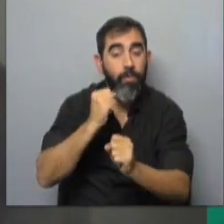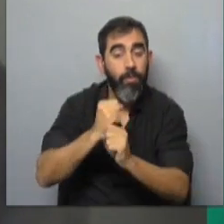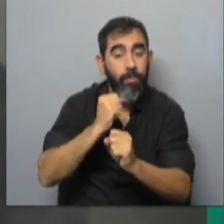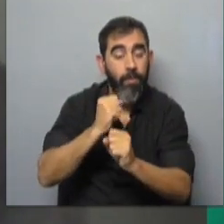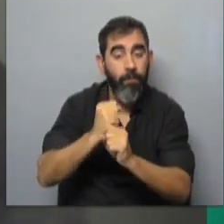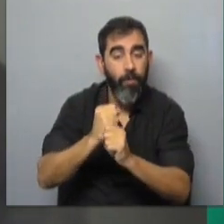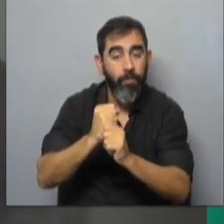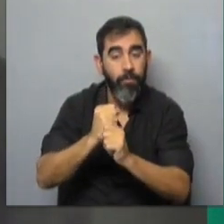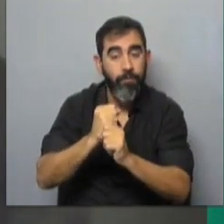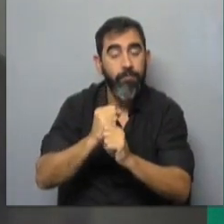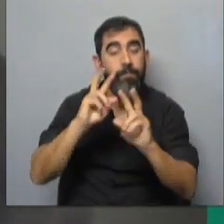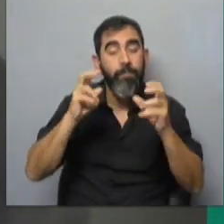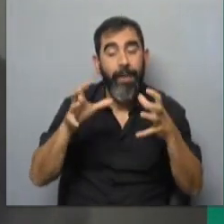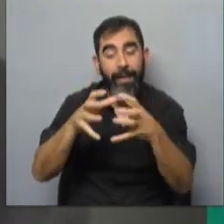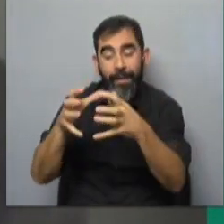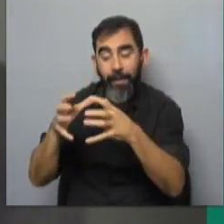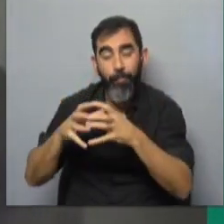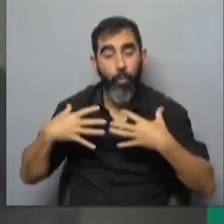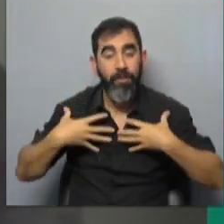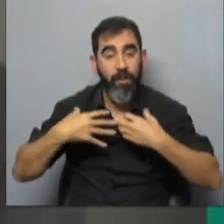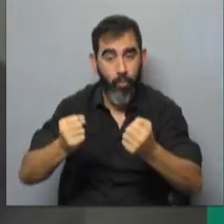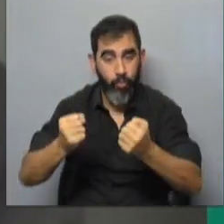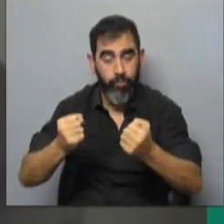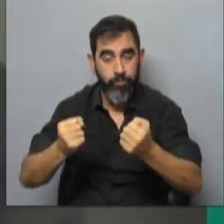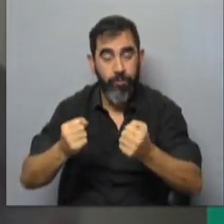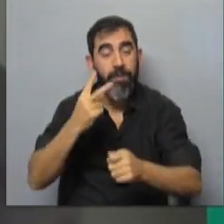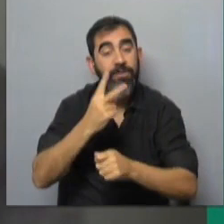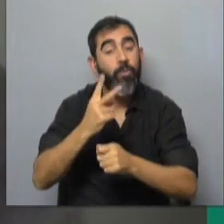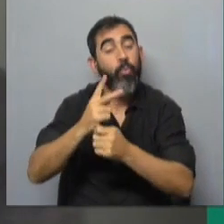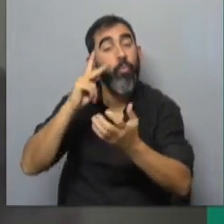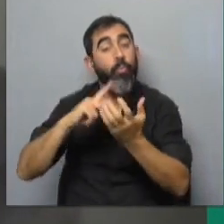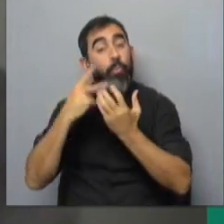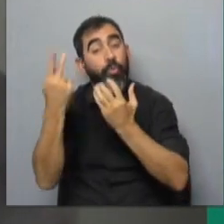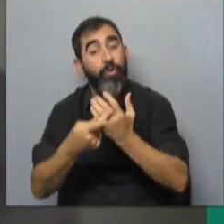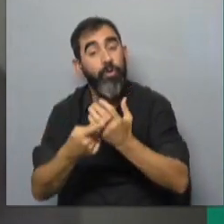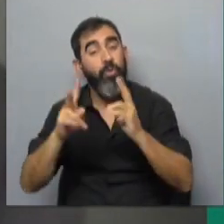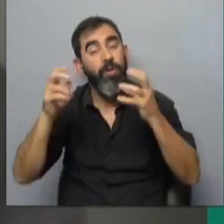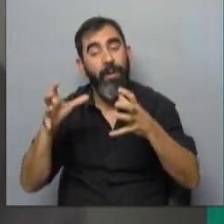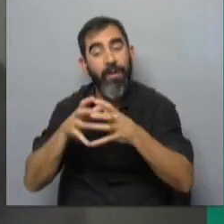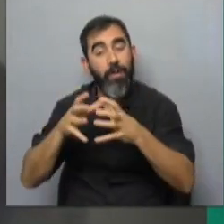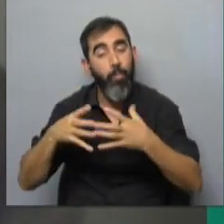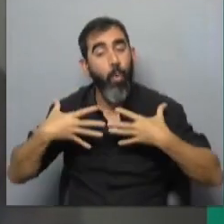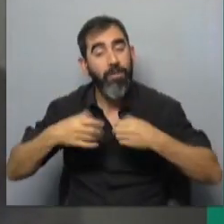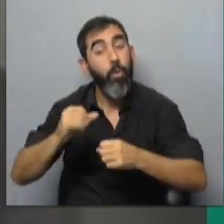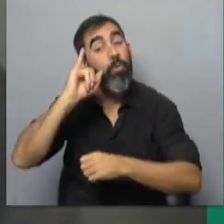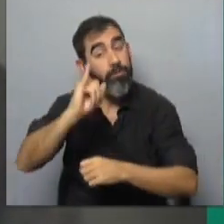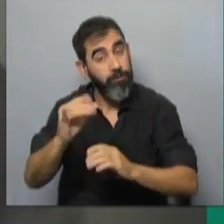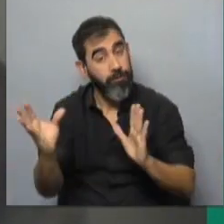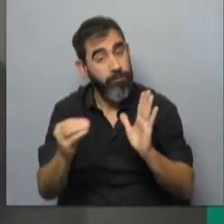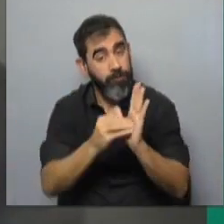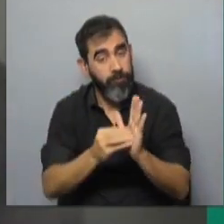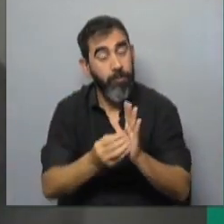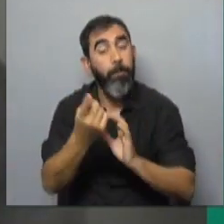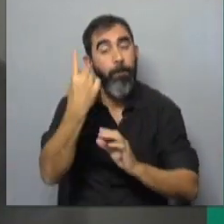de lo que se llama el equipo de salud. En el segundo proyecto de ley el concepto de equipo de salud aparece, pero